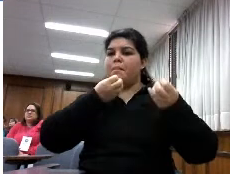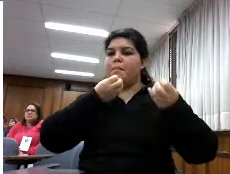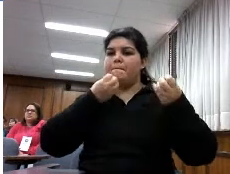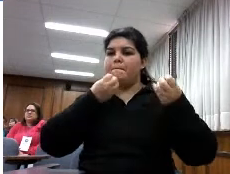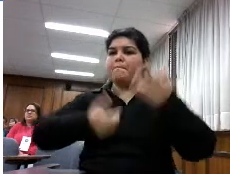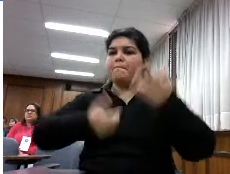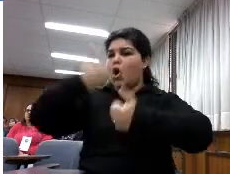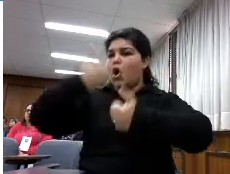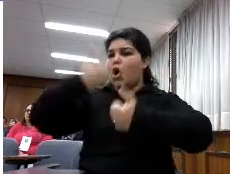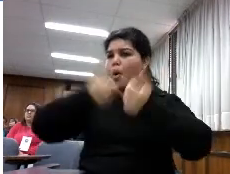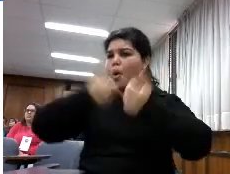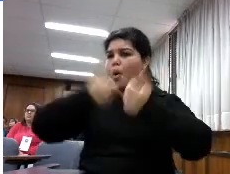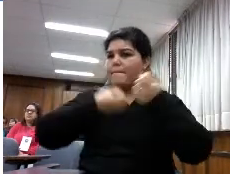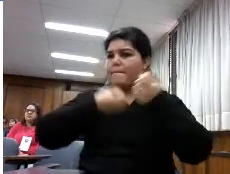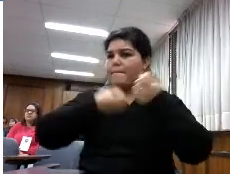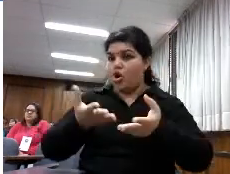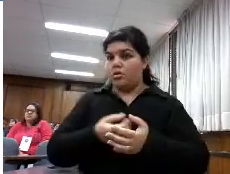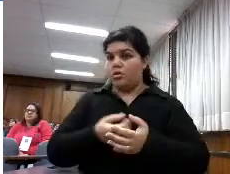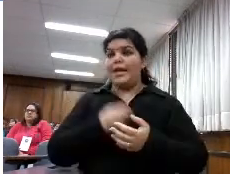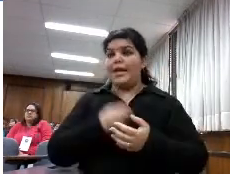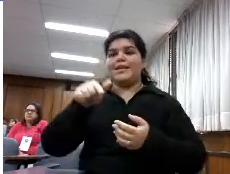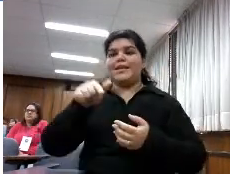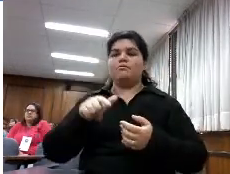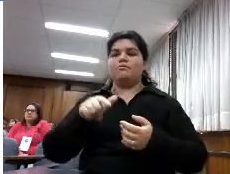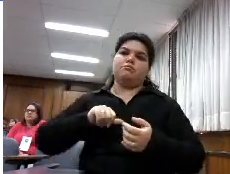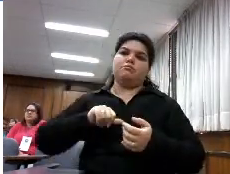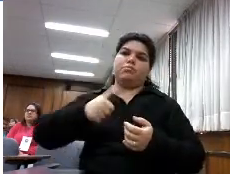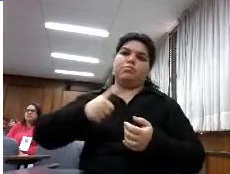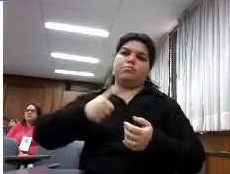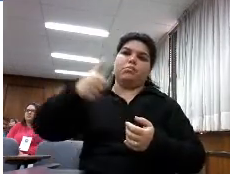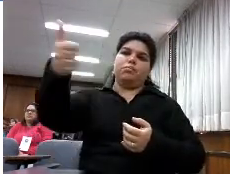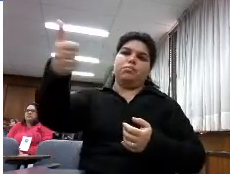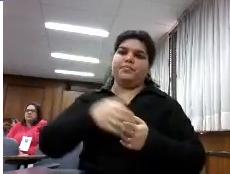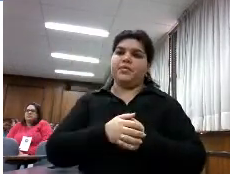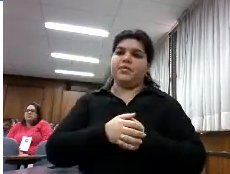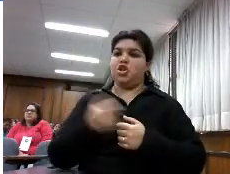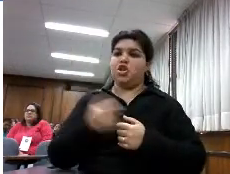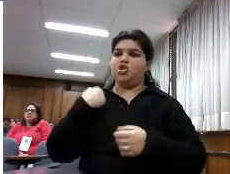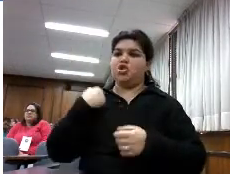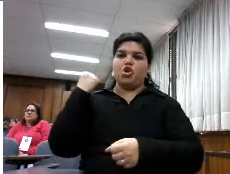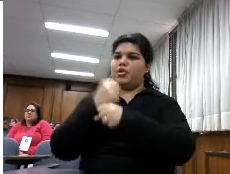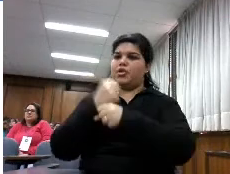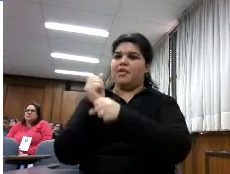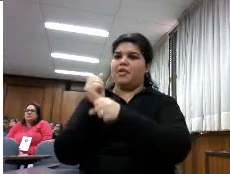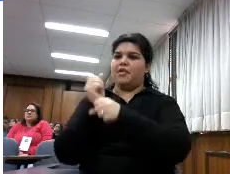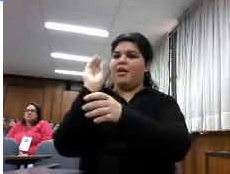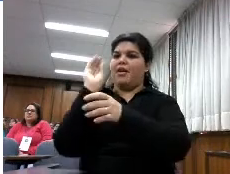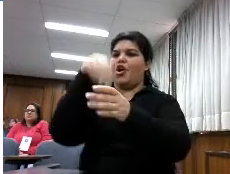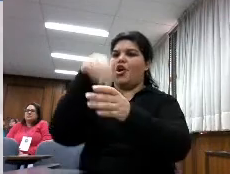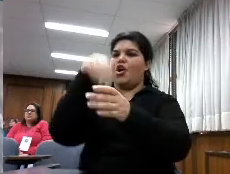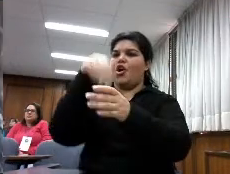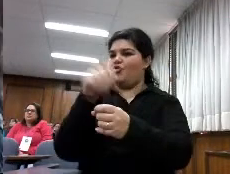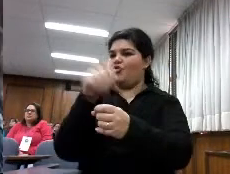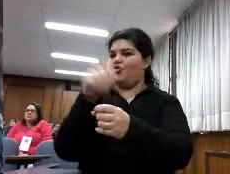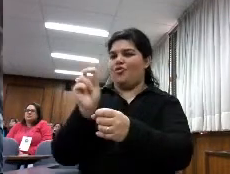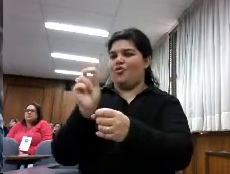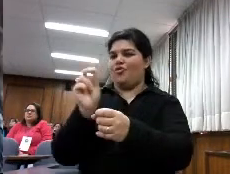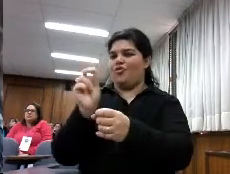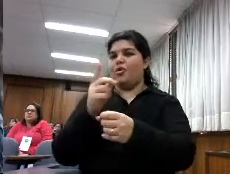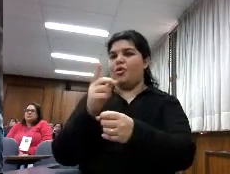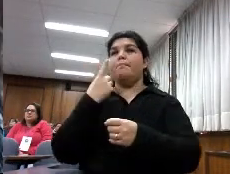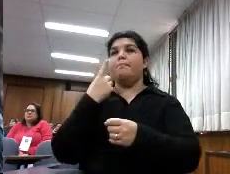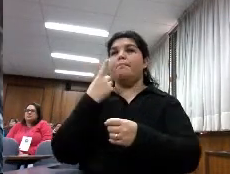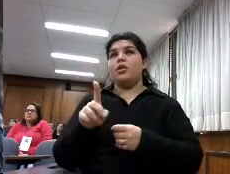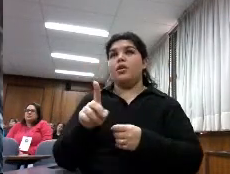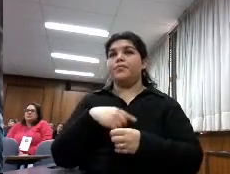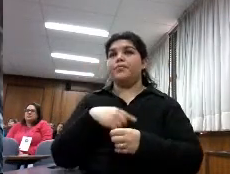está teniendo más éxito yo no trabajo para Odilo lo repito no me financia Odilo pero sí me parece que cuando haces una investigación